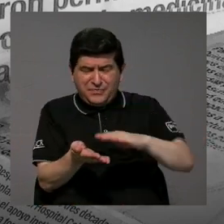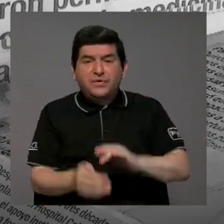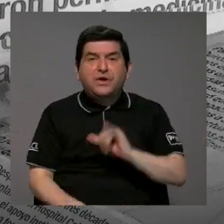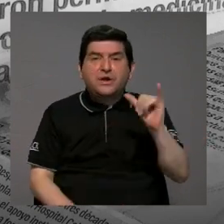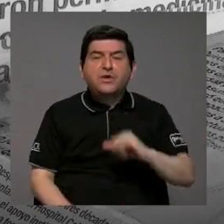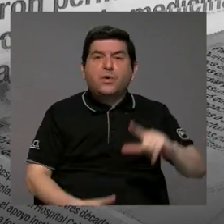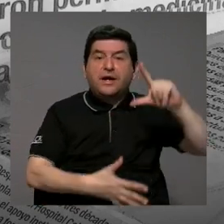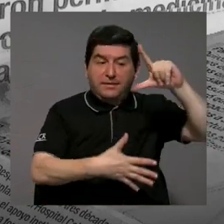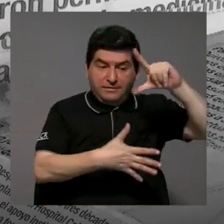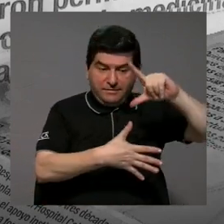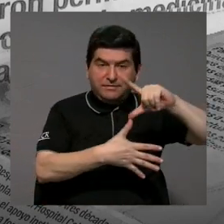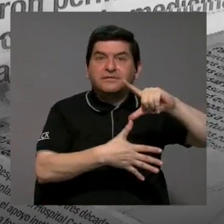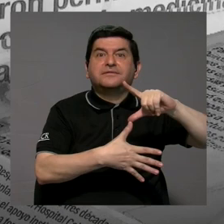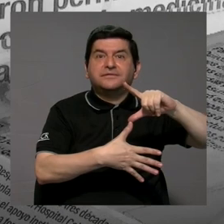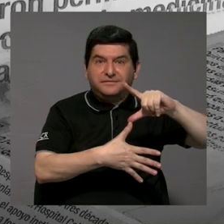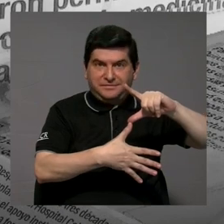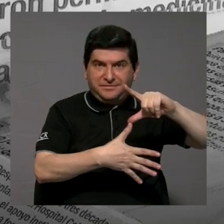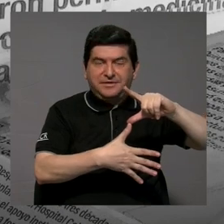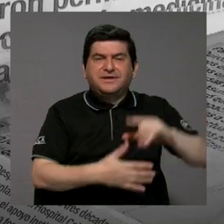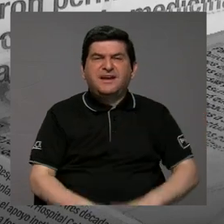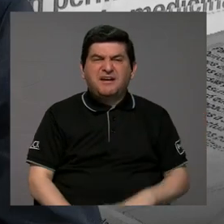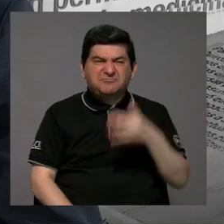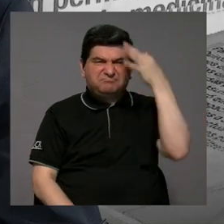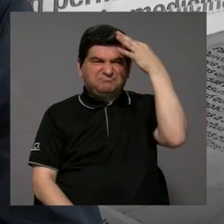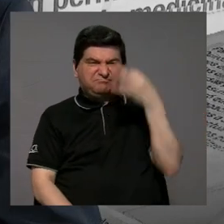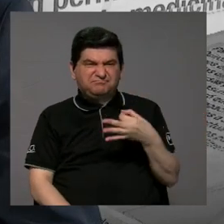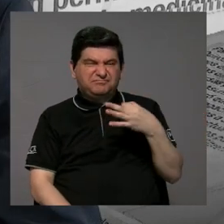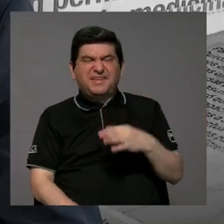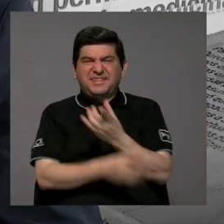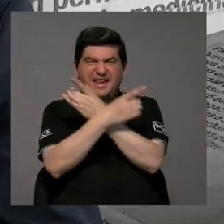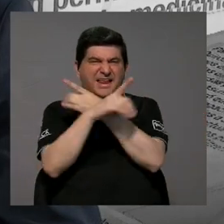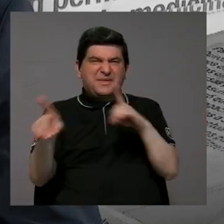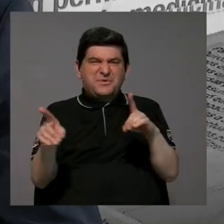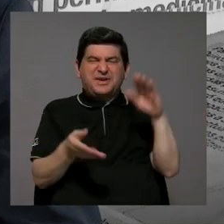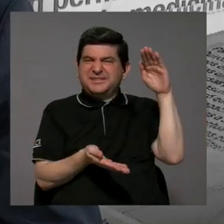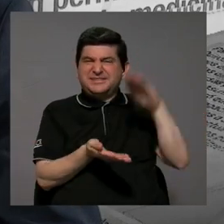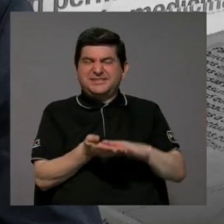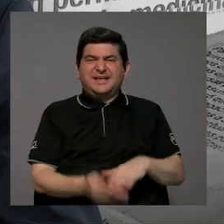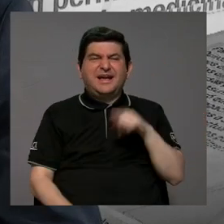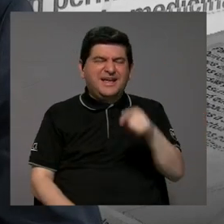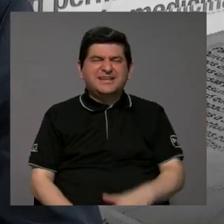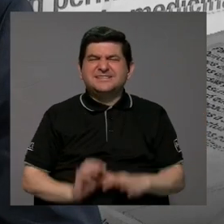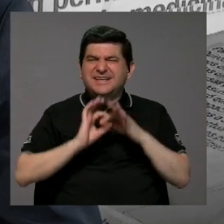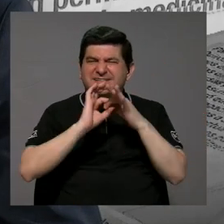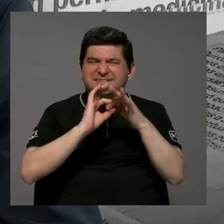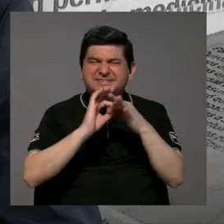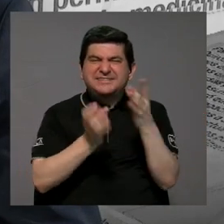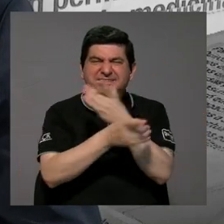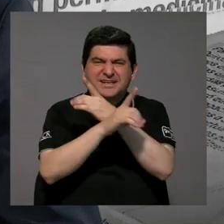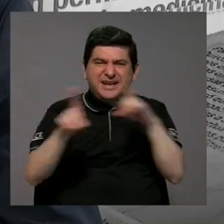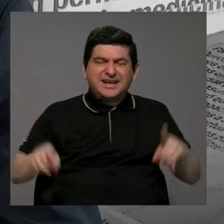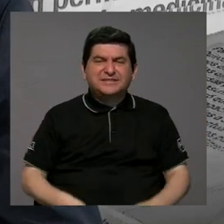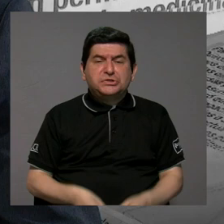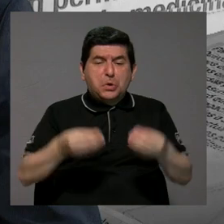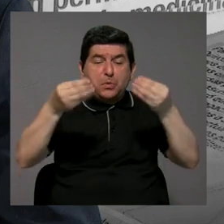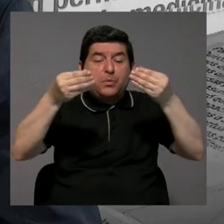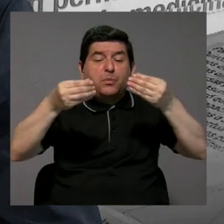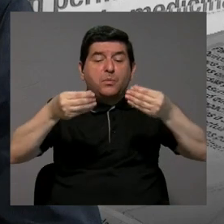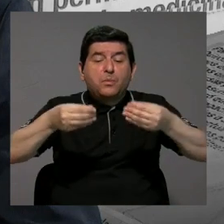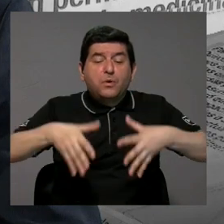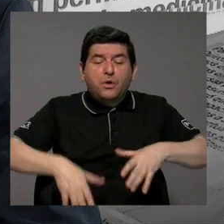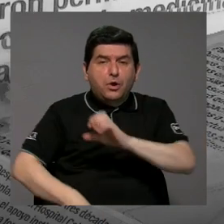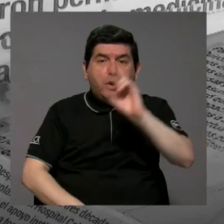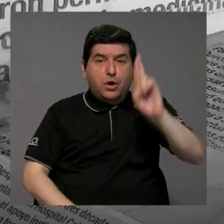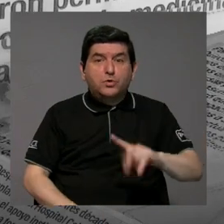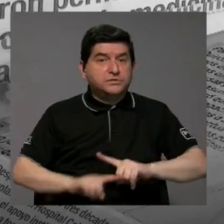de Latinoamérica la credibilidad en la democracia. Ese arraigo con la democracia se ha venido perdiendo y Costa